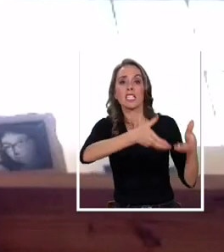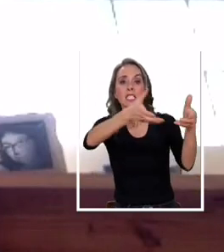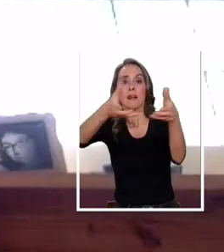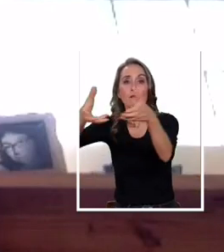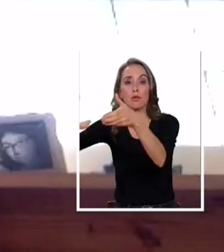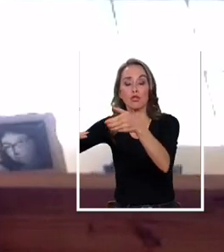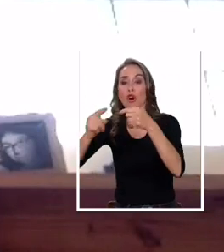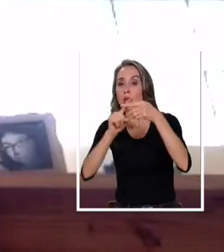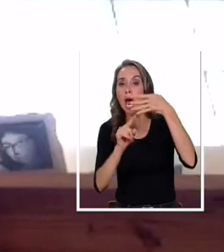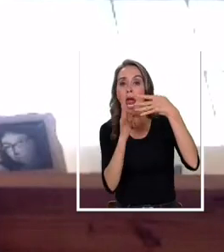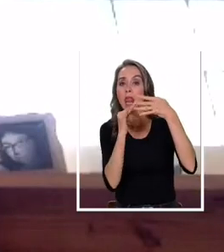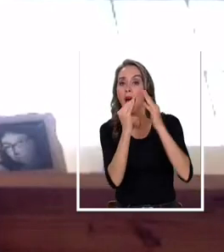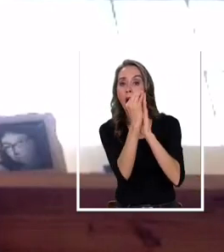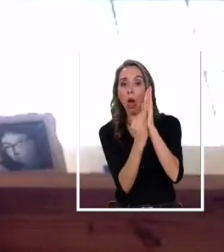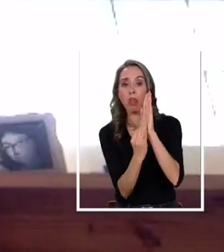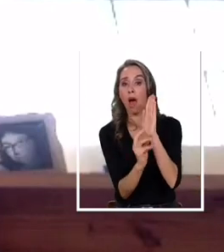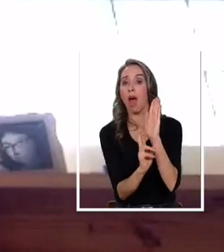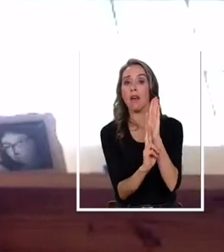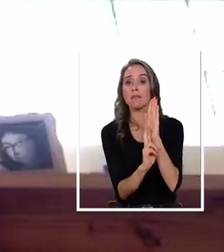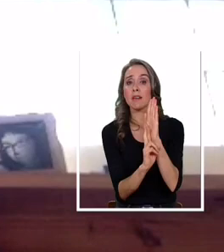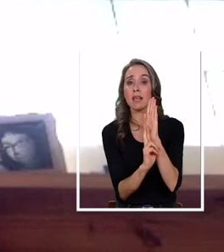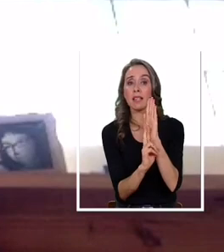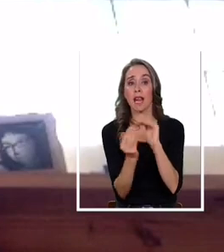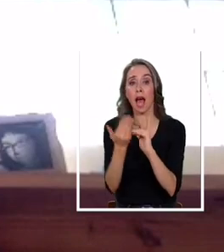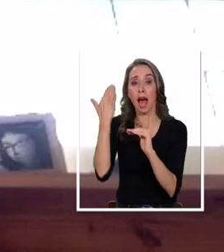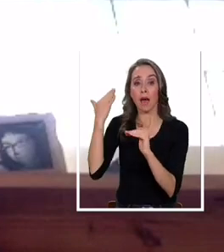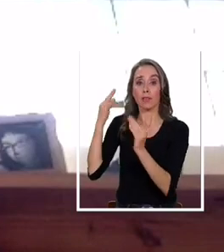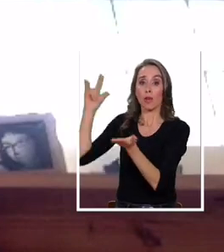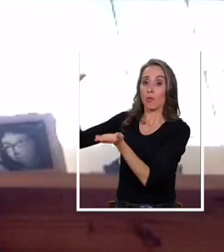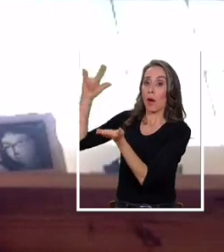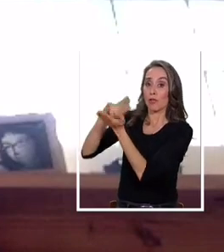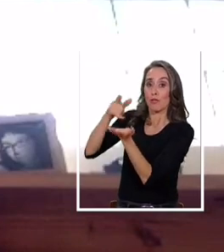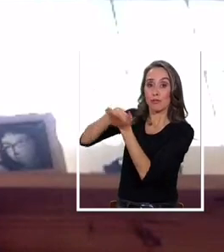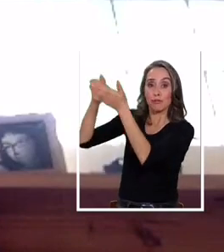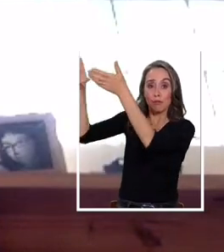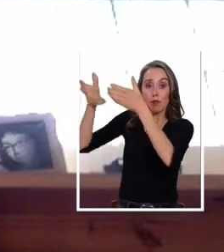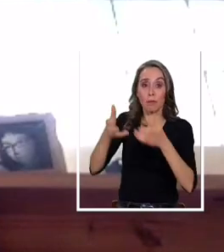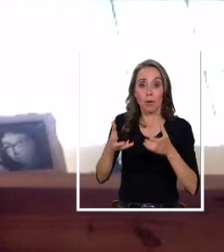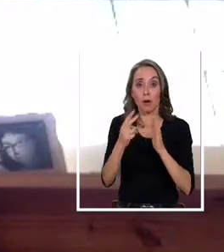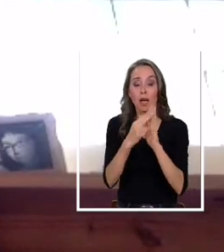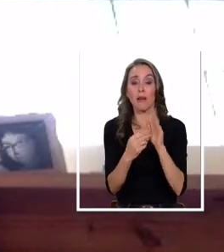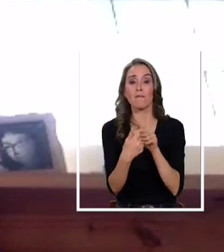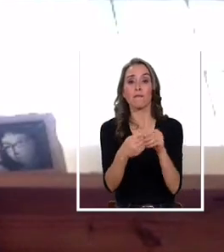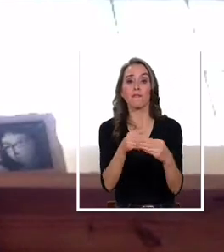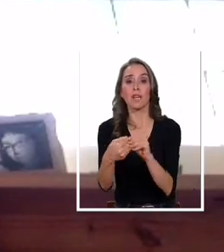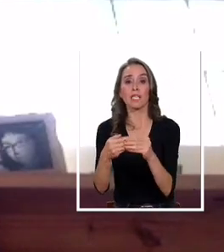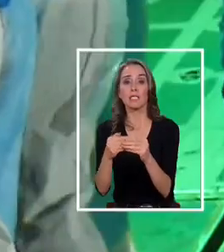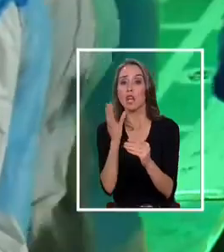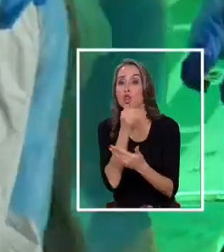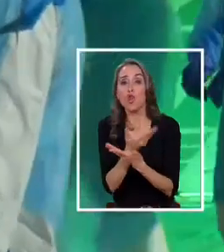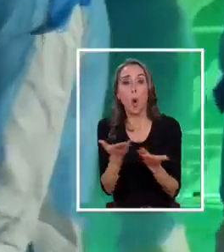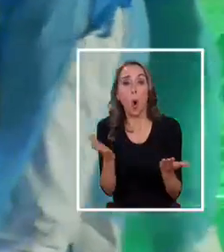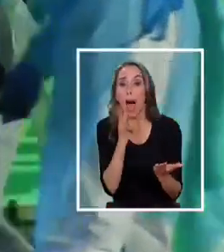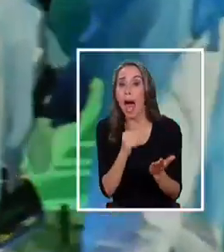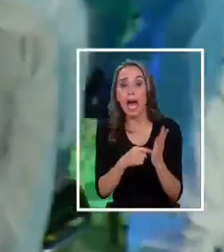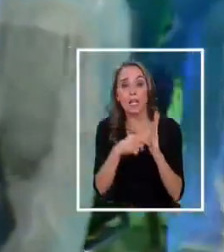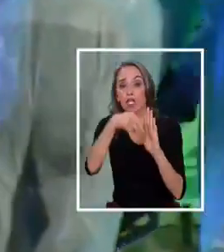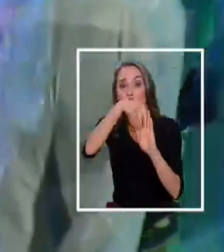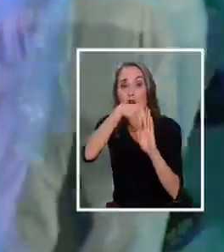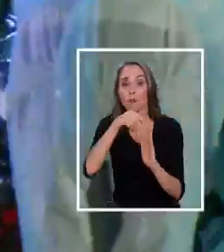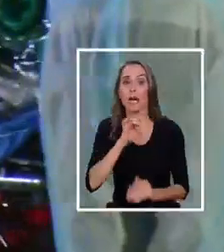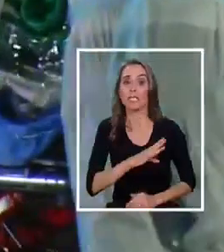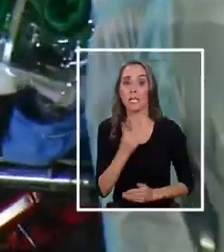Entonces, en ese minuto, la reglamentación es más que laxa, es ausente. En Chile,